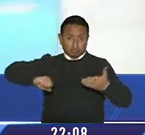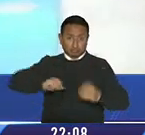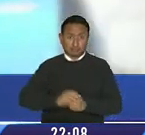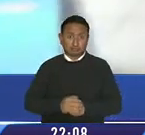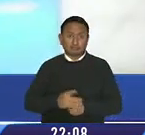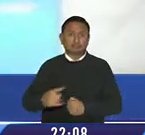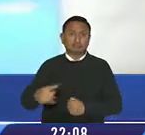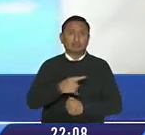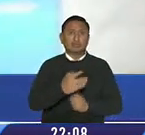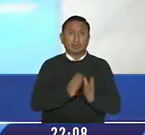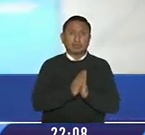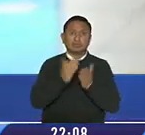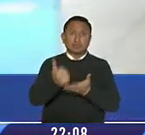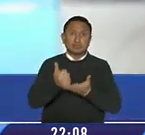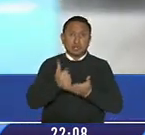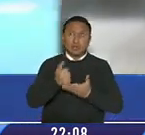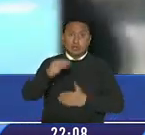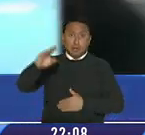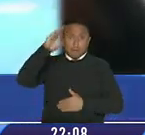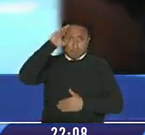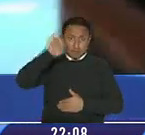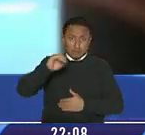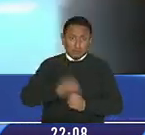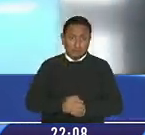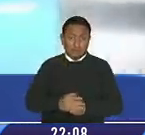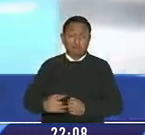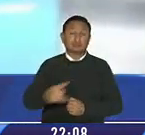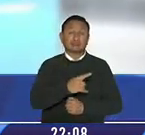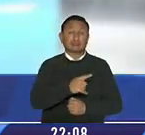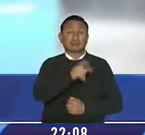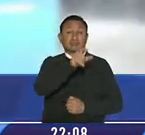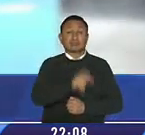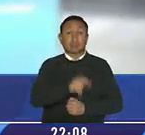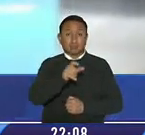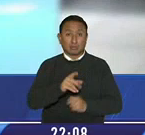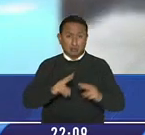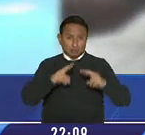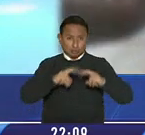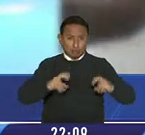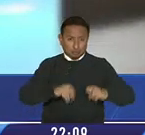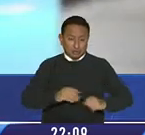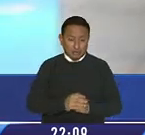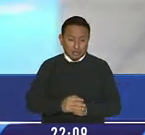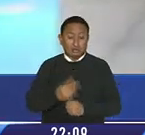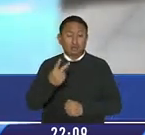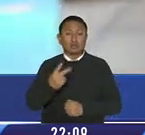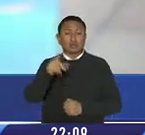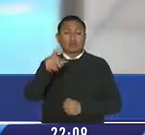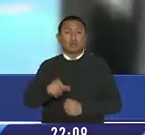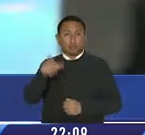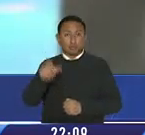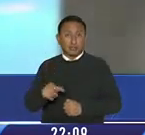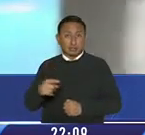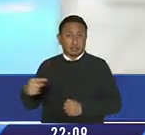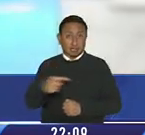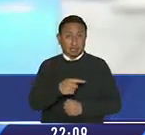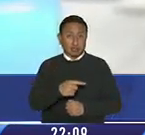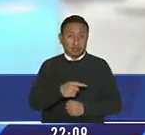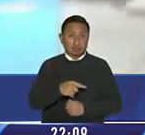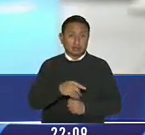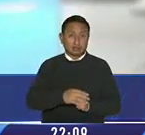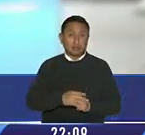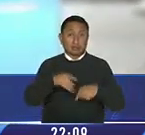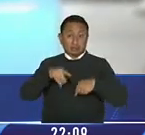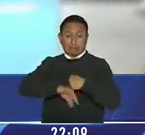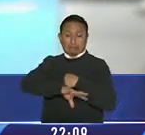afectada pedía ayuda a la policía y según versiones de quienes investigan el caso, dos desconocidos habrían sido los encargados de